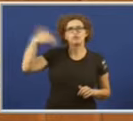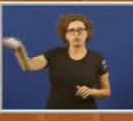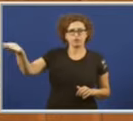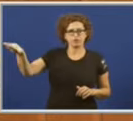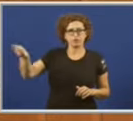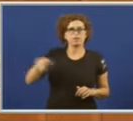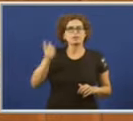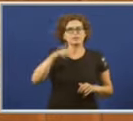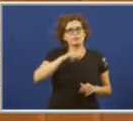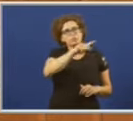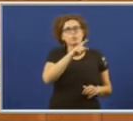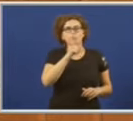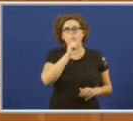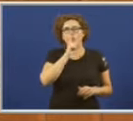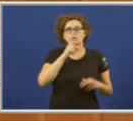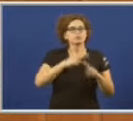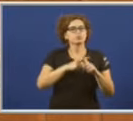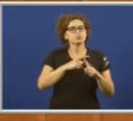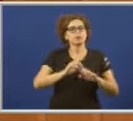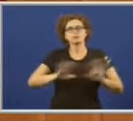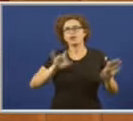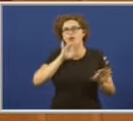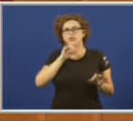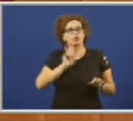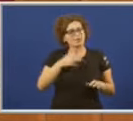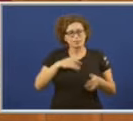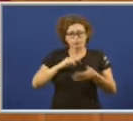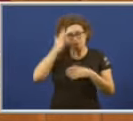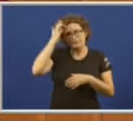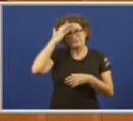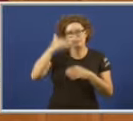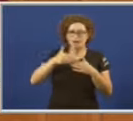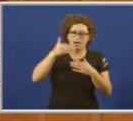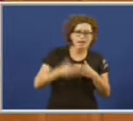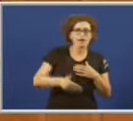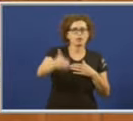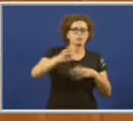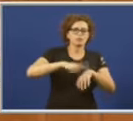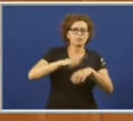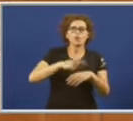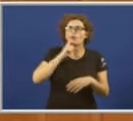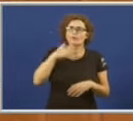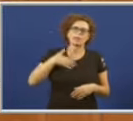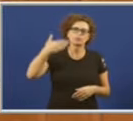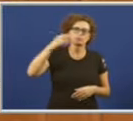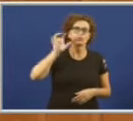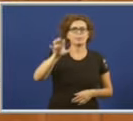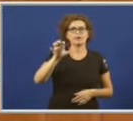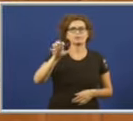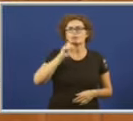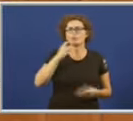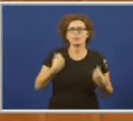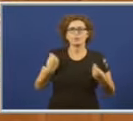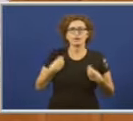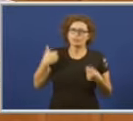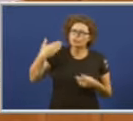curtopracismo da xunta queremos introducir unha perspectiva a longo prazo en que país queremos vivir como imos enfrontar os grandes